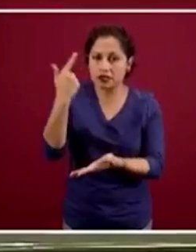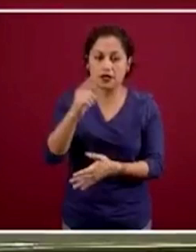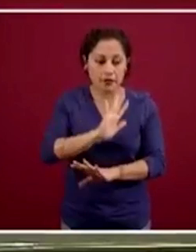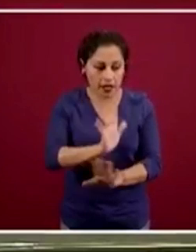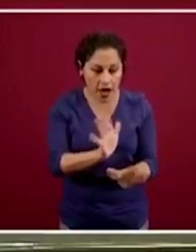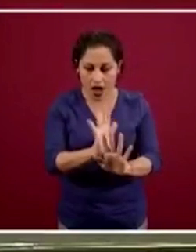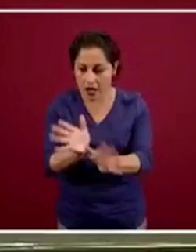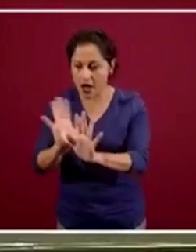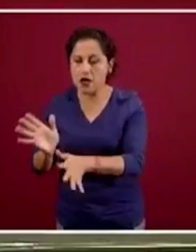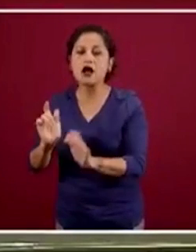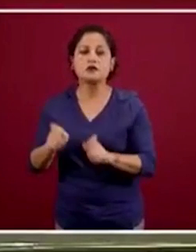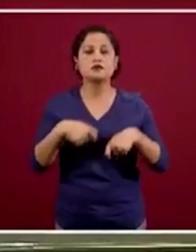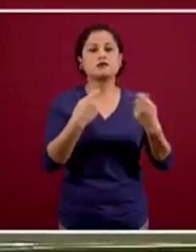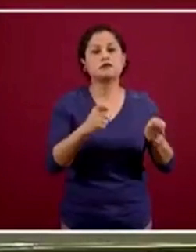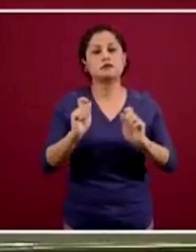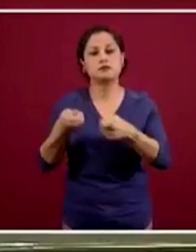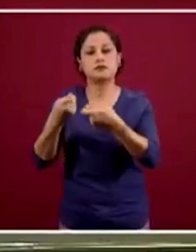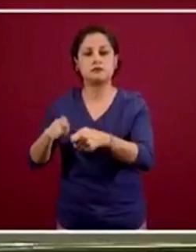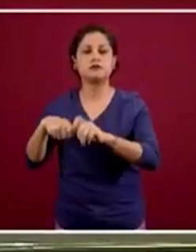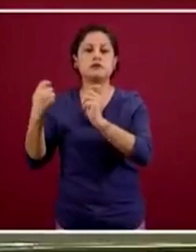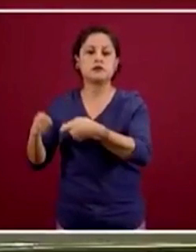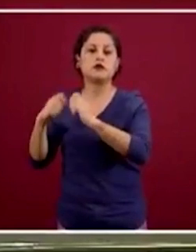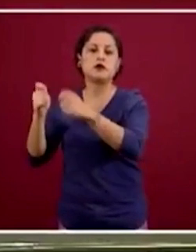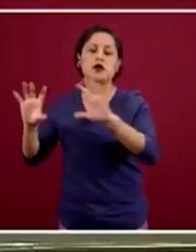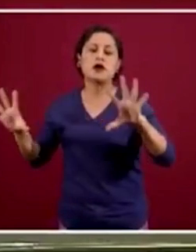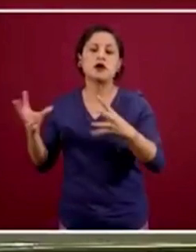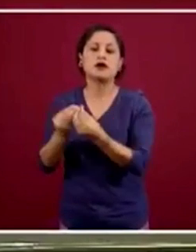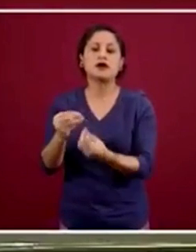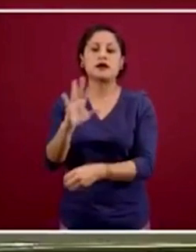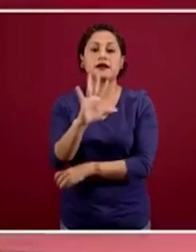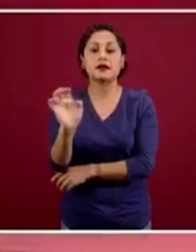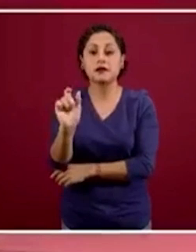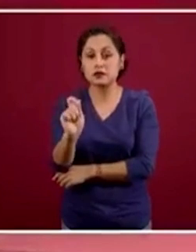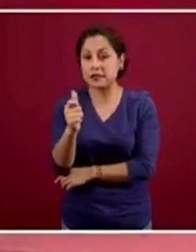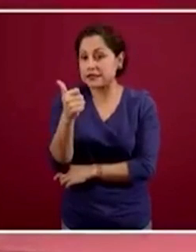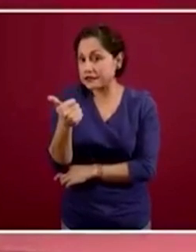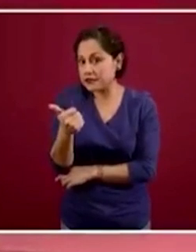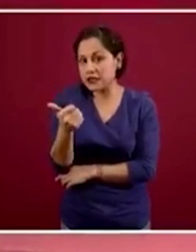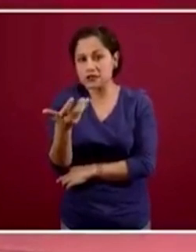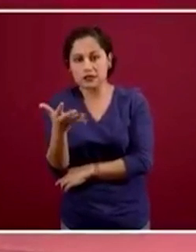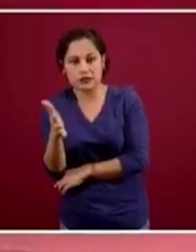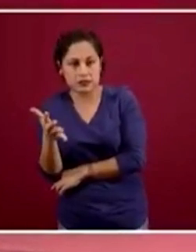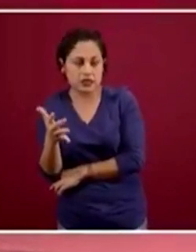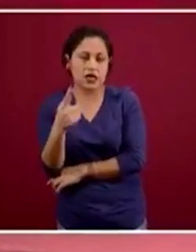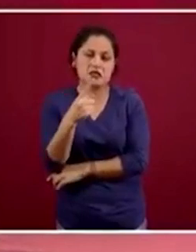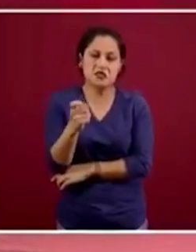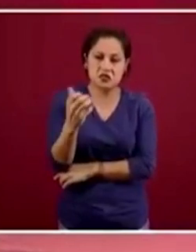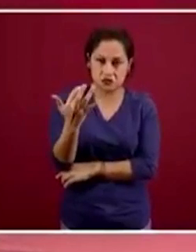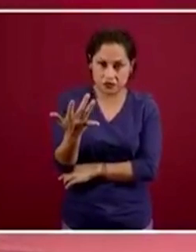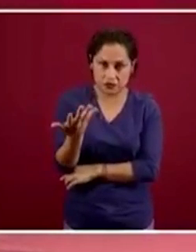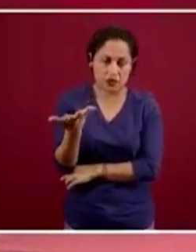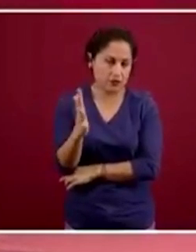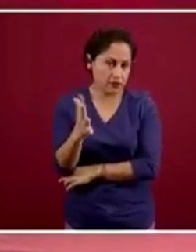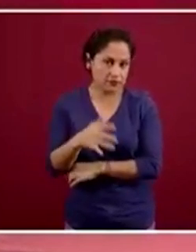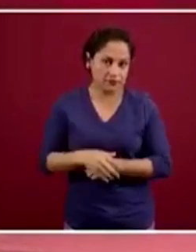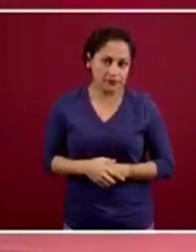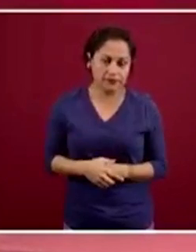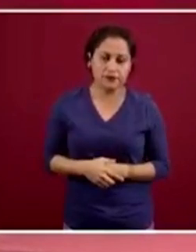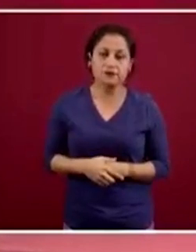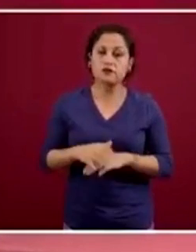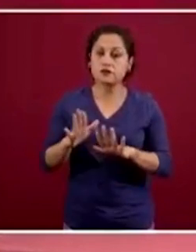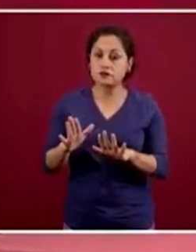hasta un total de 526 más 150. Las camas ocupadas hasta hoy,